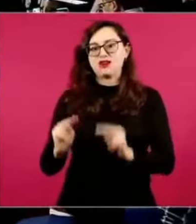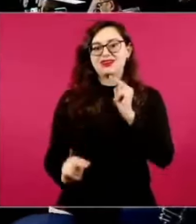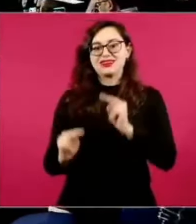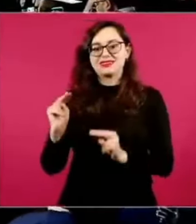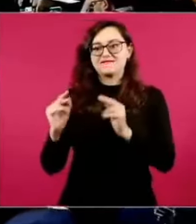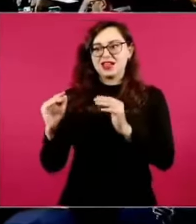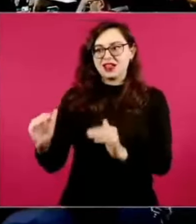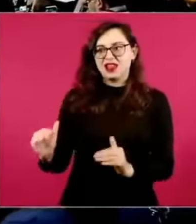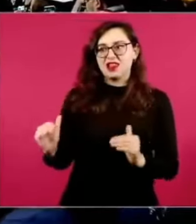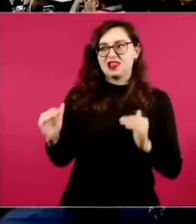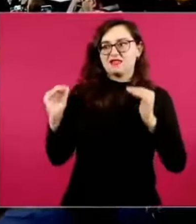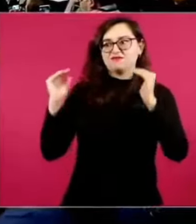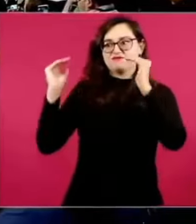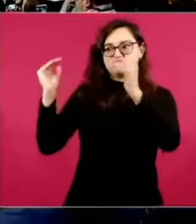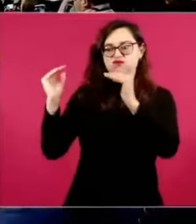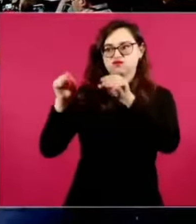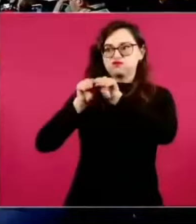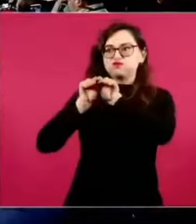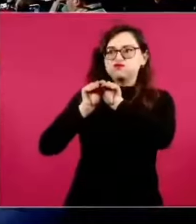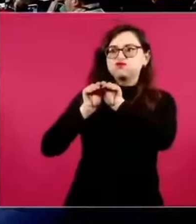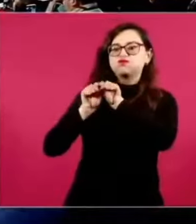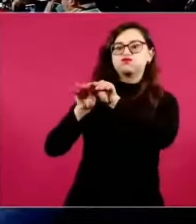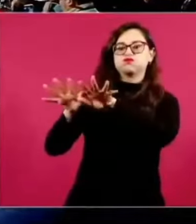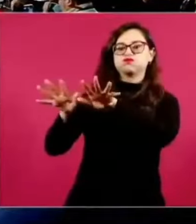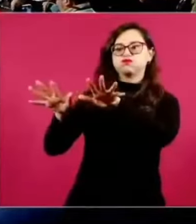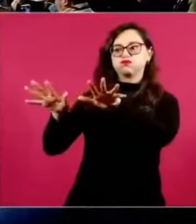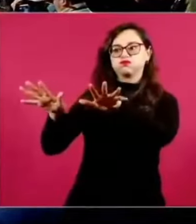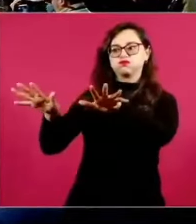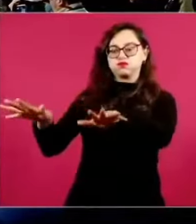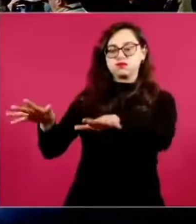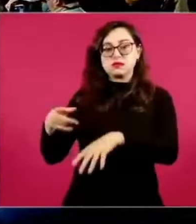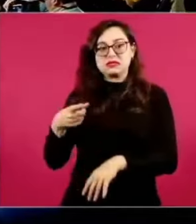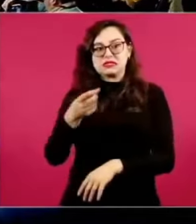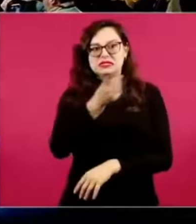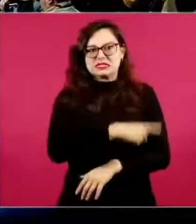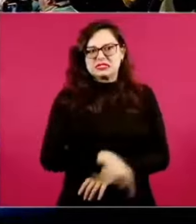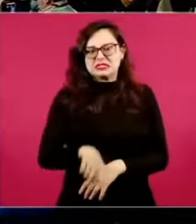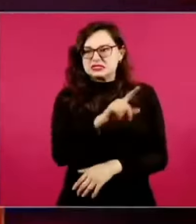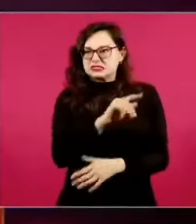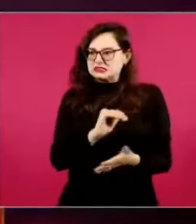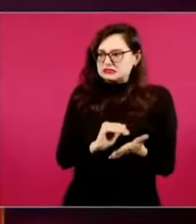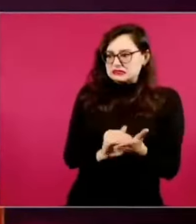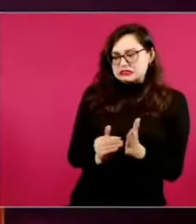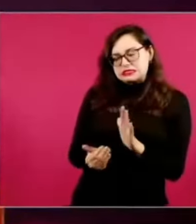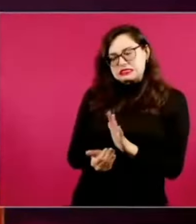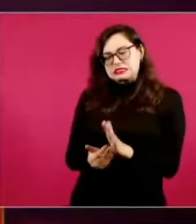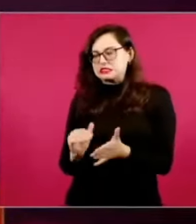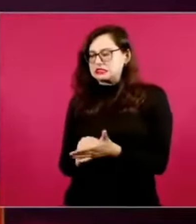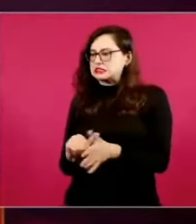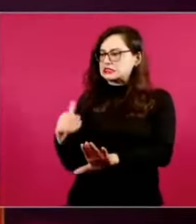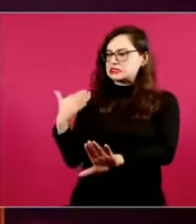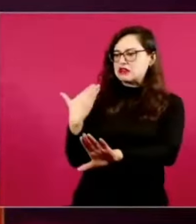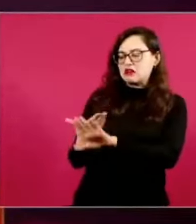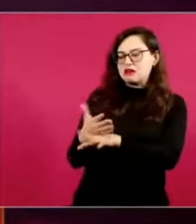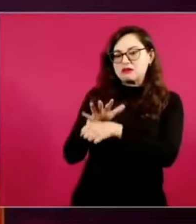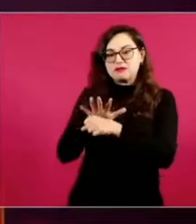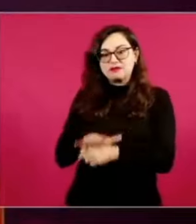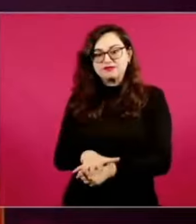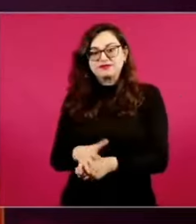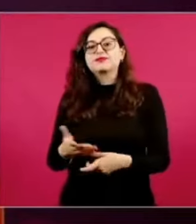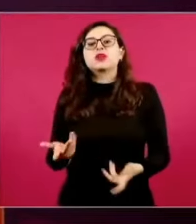alcance que hoy están teniendo y de opresión. Porque, bueno, desde Argentina también